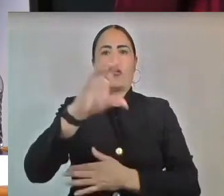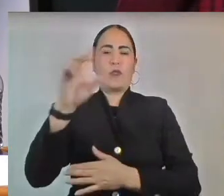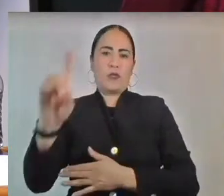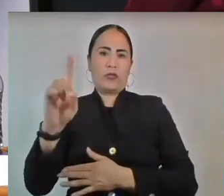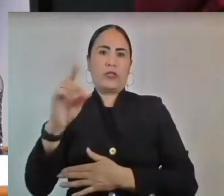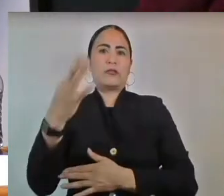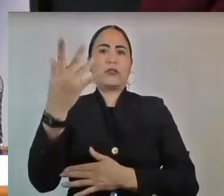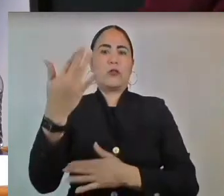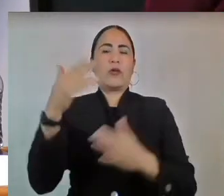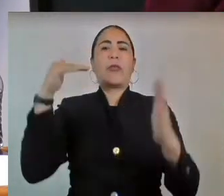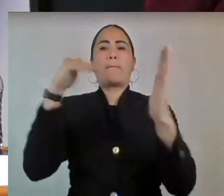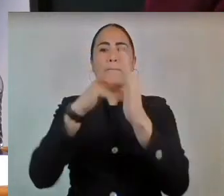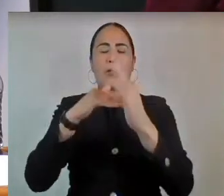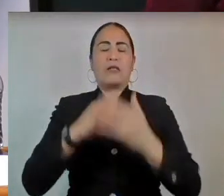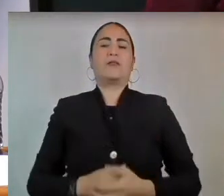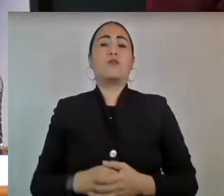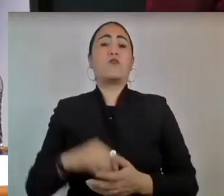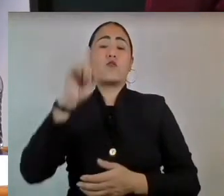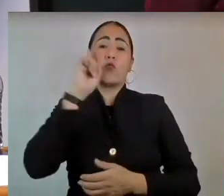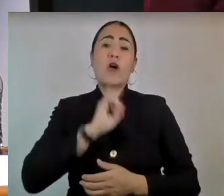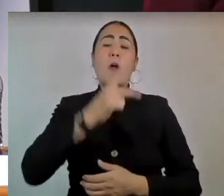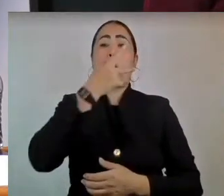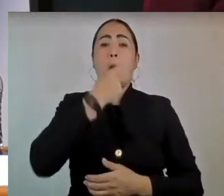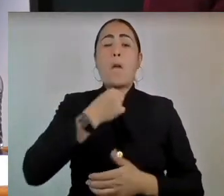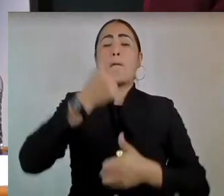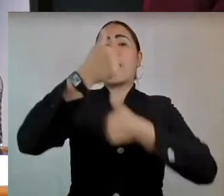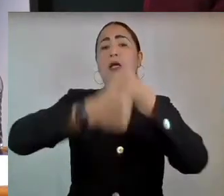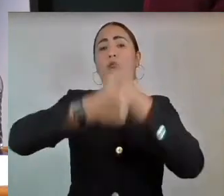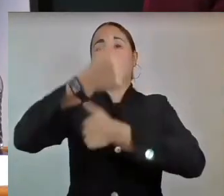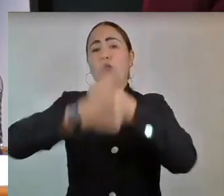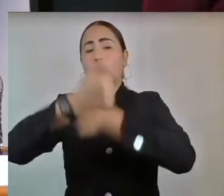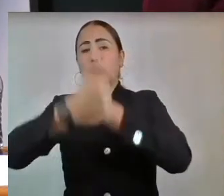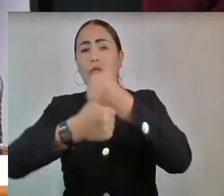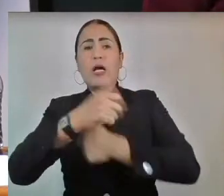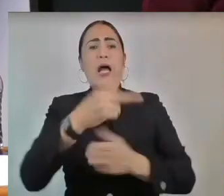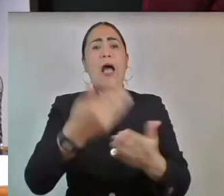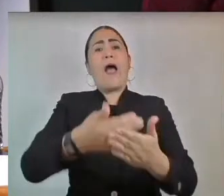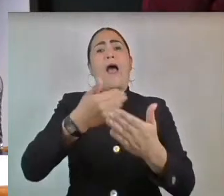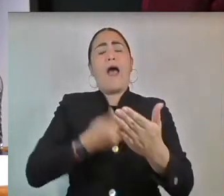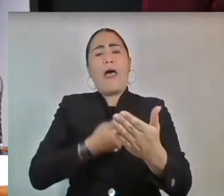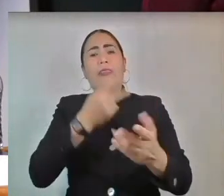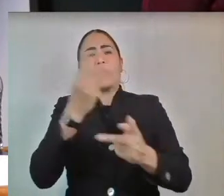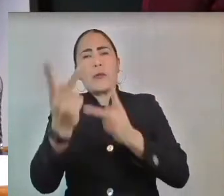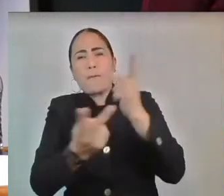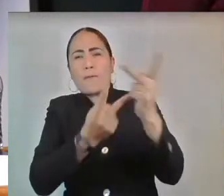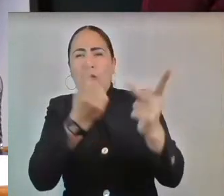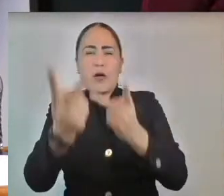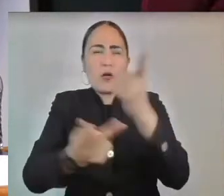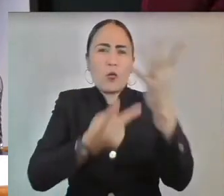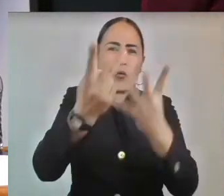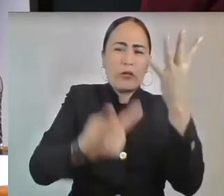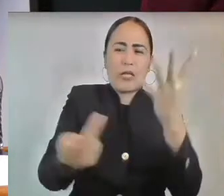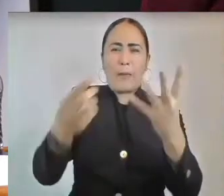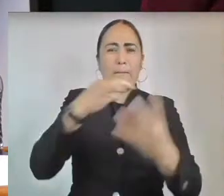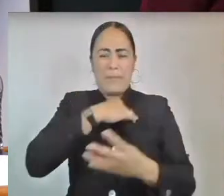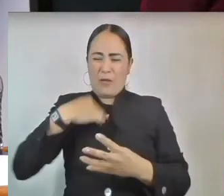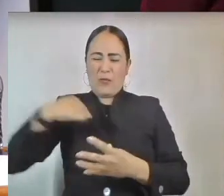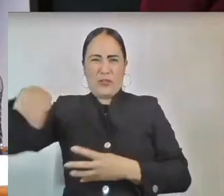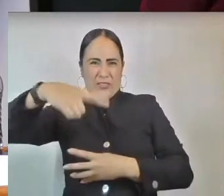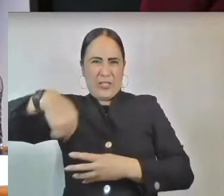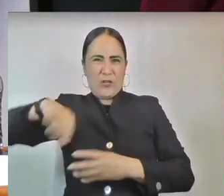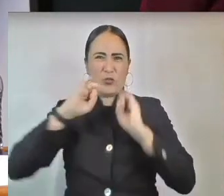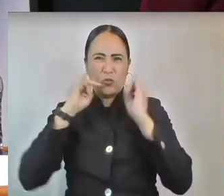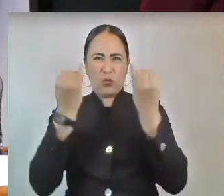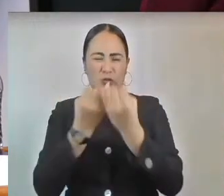Quinto, las y los aspirantes serán convocados a entrevista por integrantes de la Junta de Coordinación Política para que se